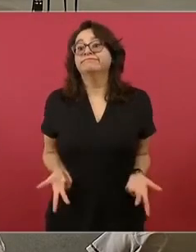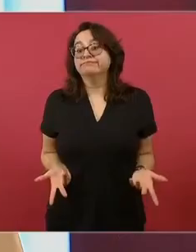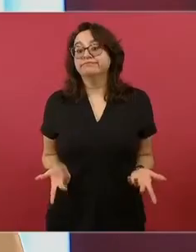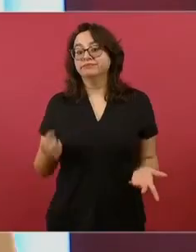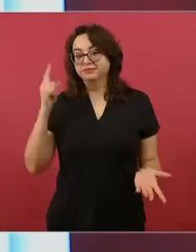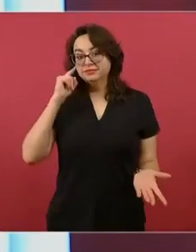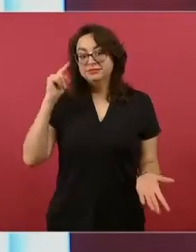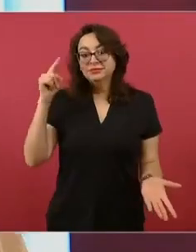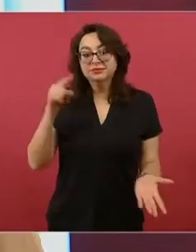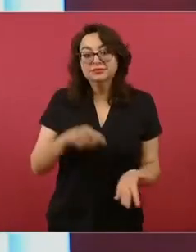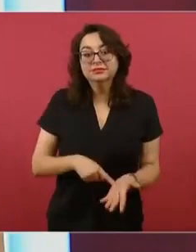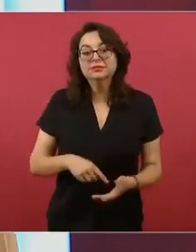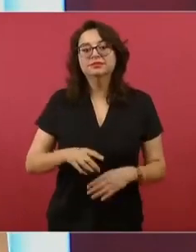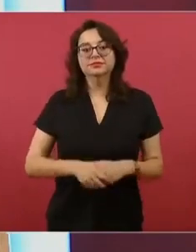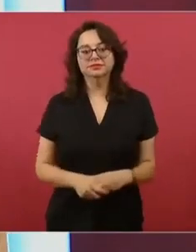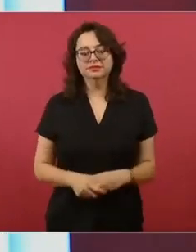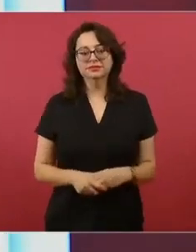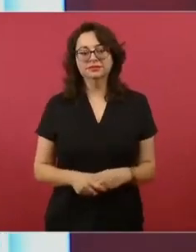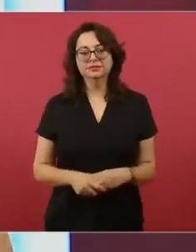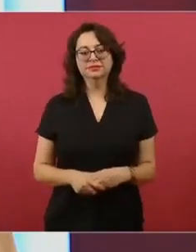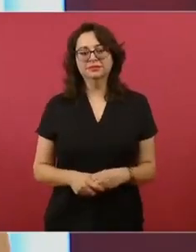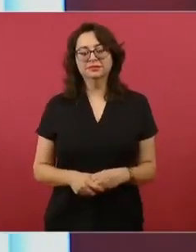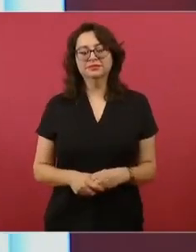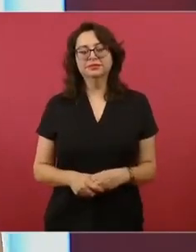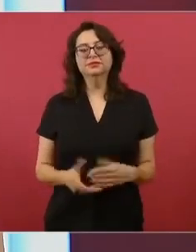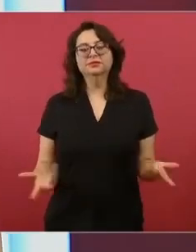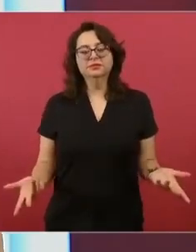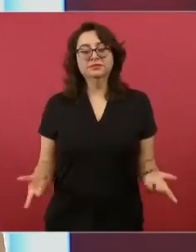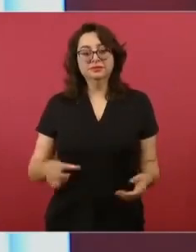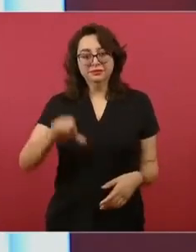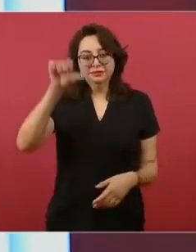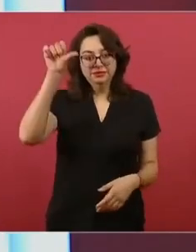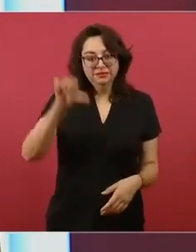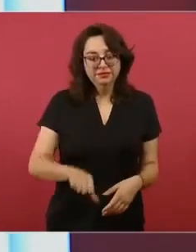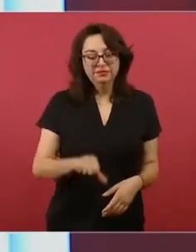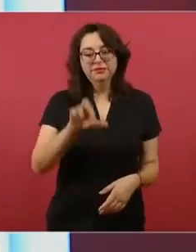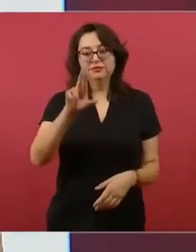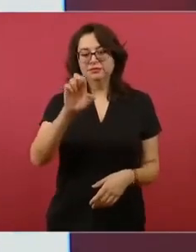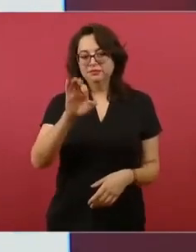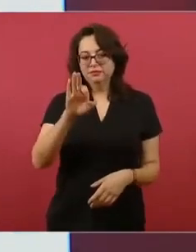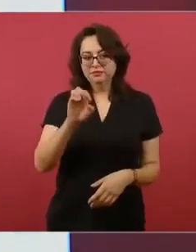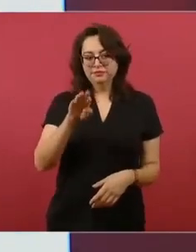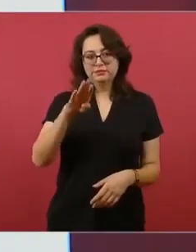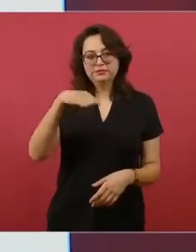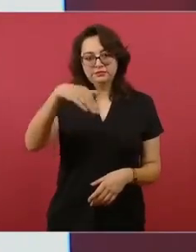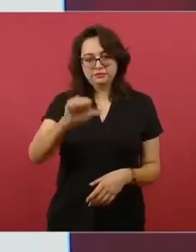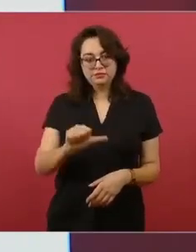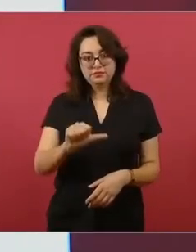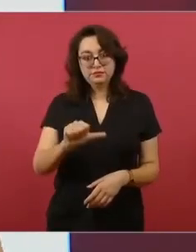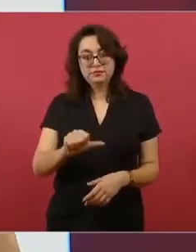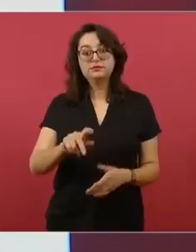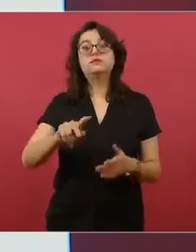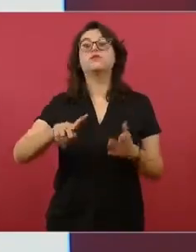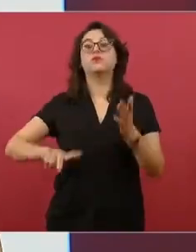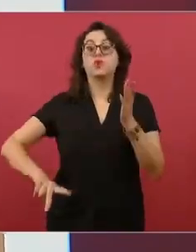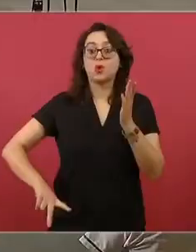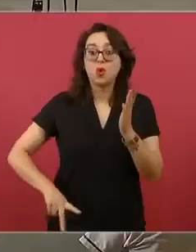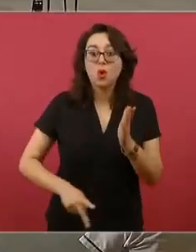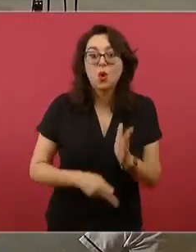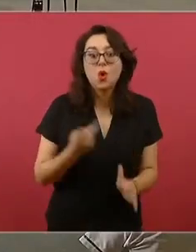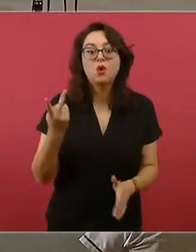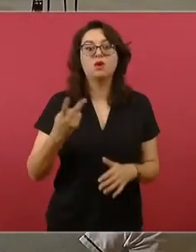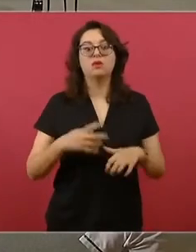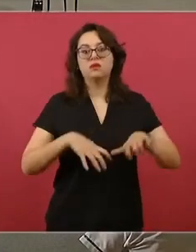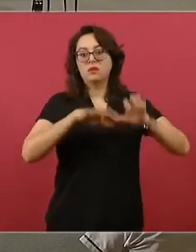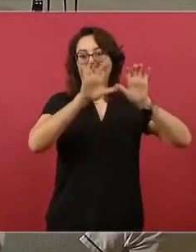hace algunos días. Hoy la portada de Reforma nuevamente publica a ocho columnas